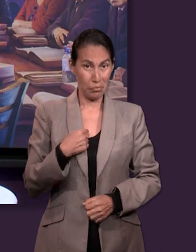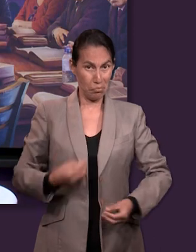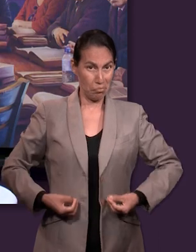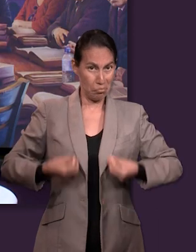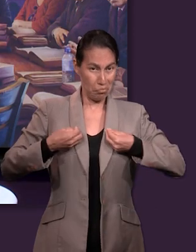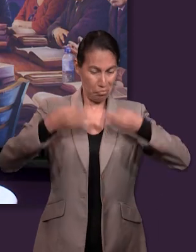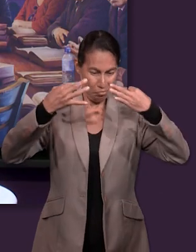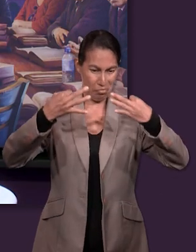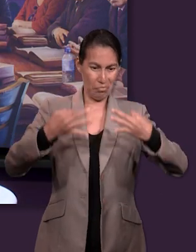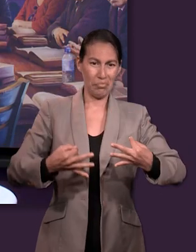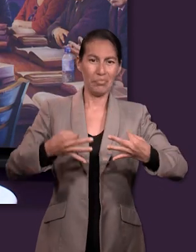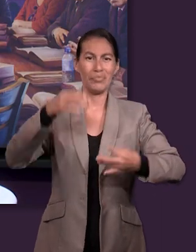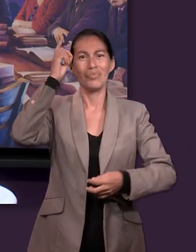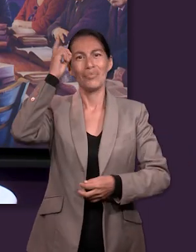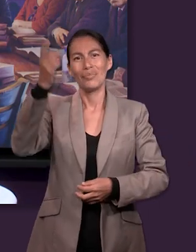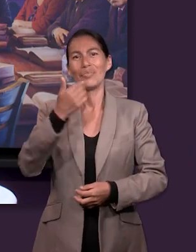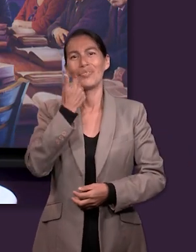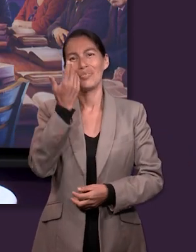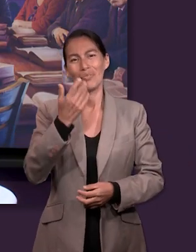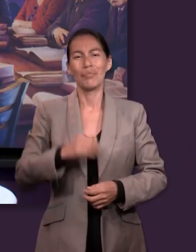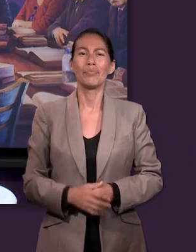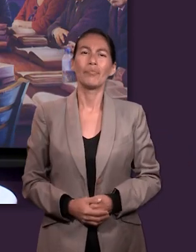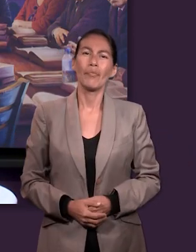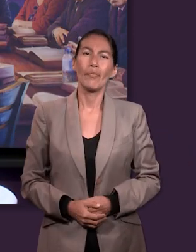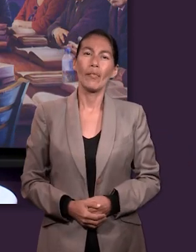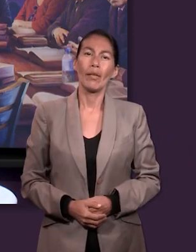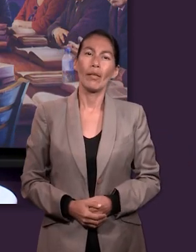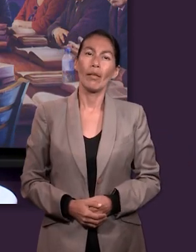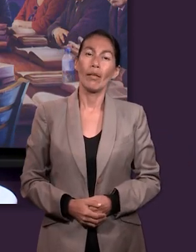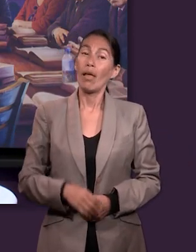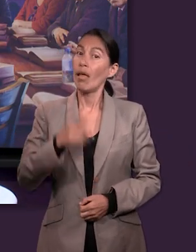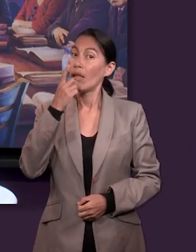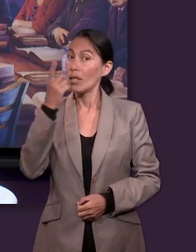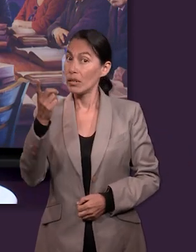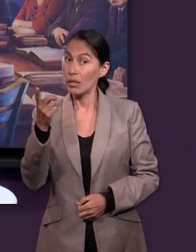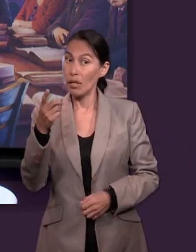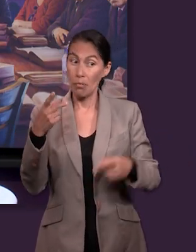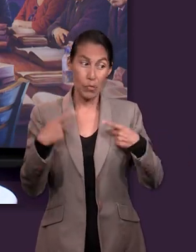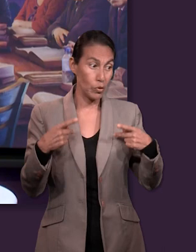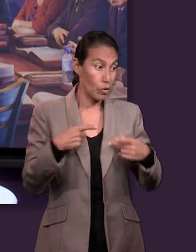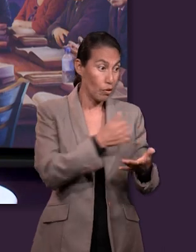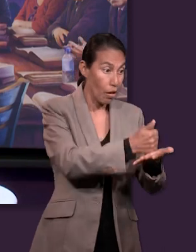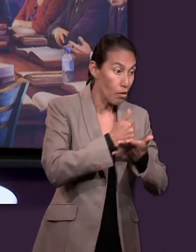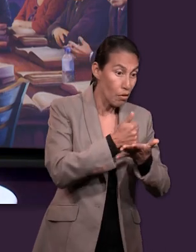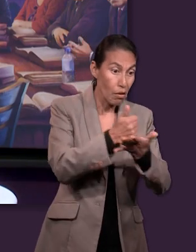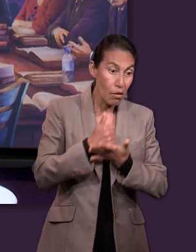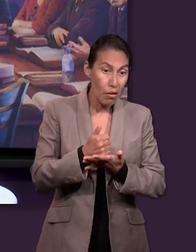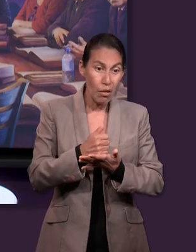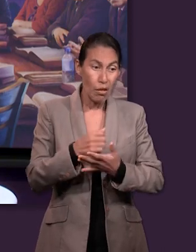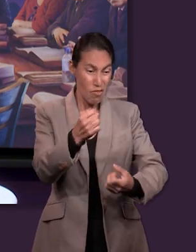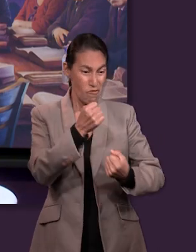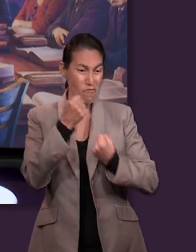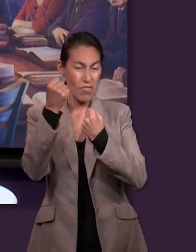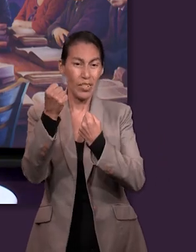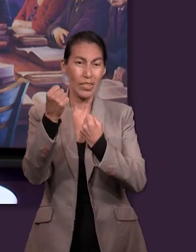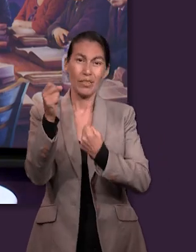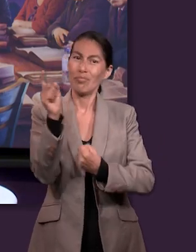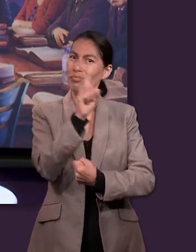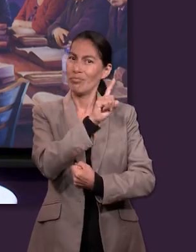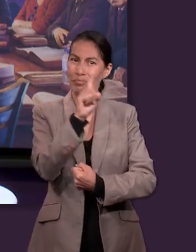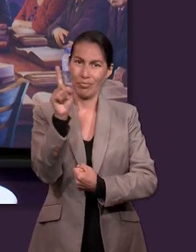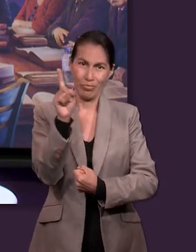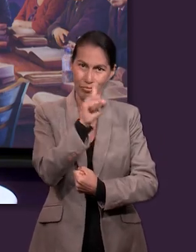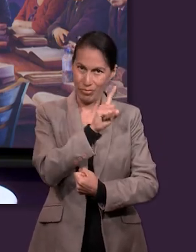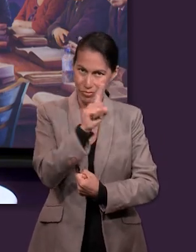vivir a la altura de lo que Dios quiere. Porque dice, no con ejército, no con la ayuda de otros, ni con